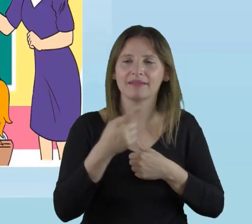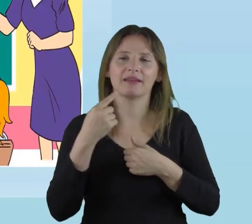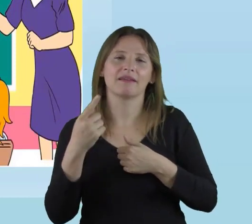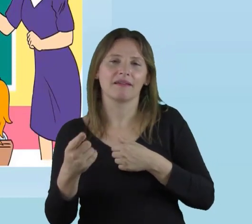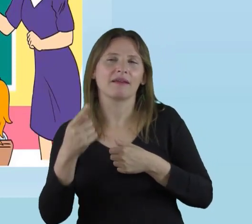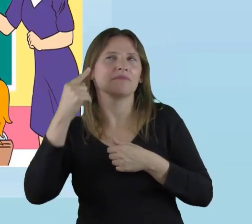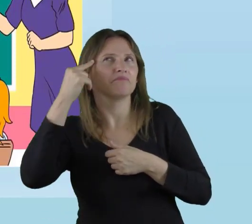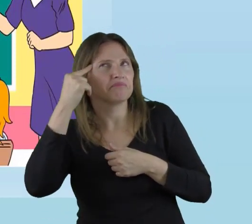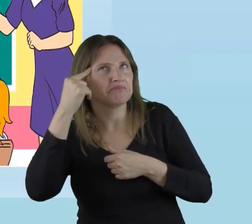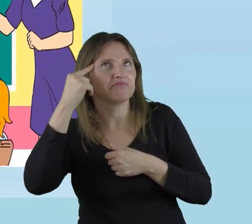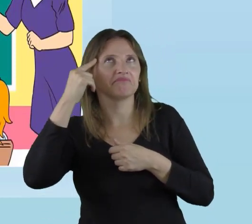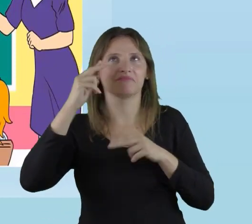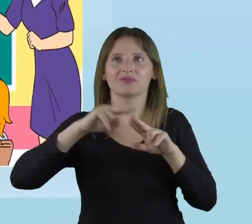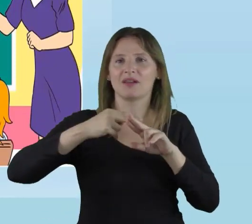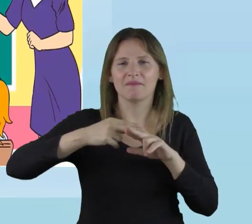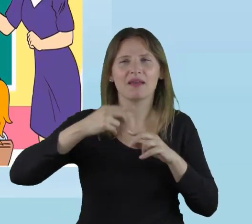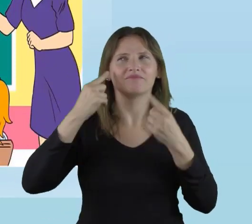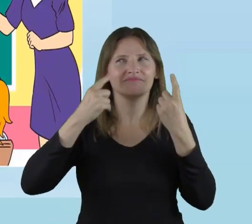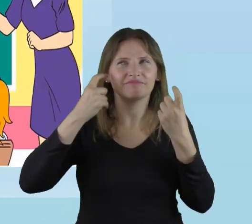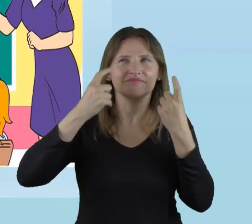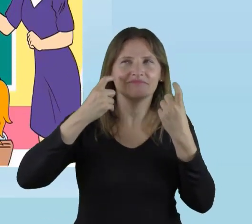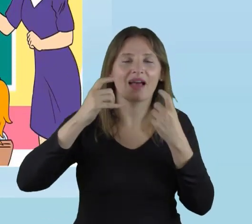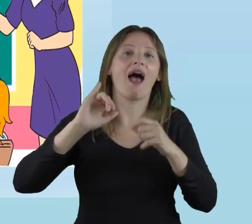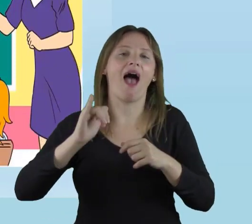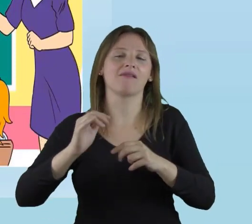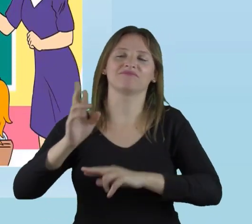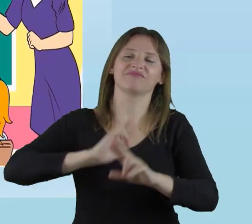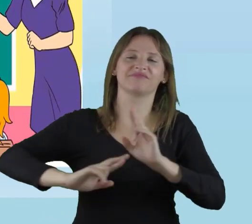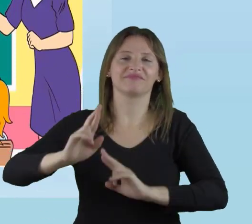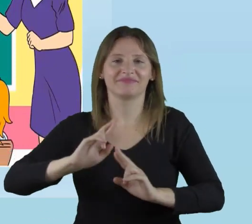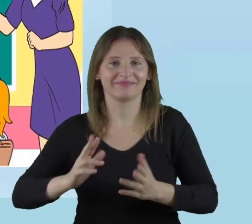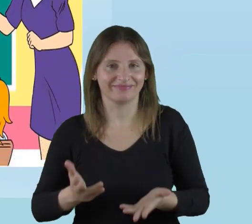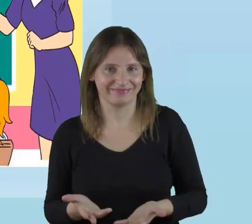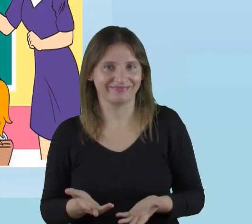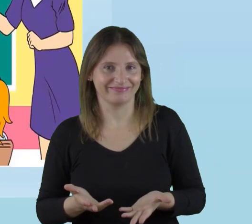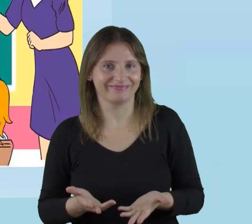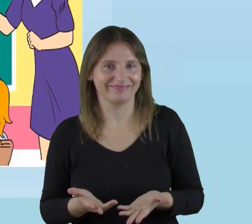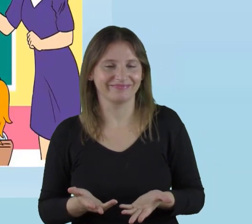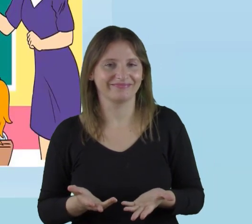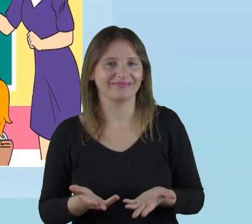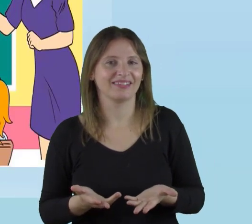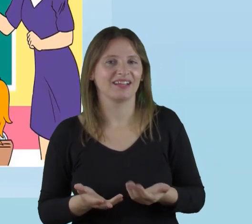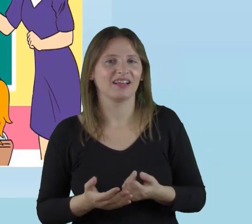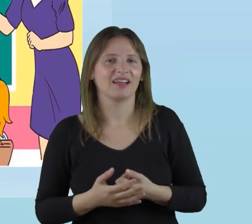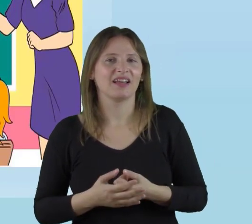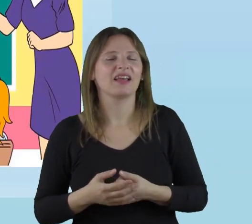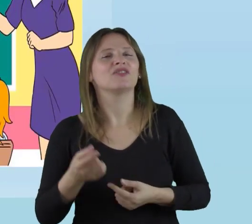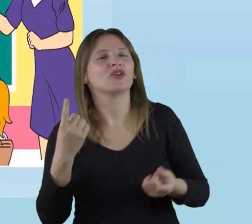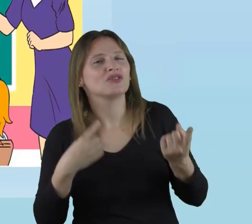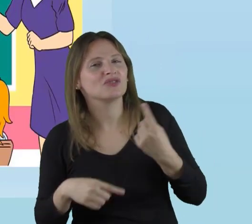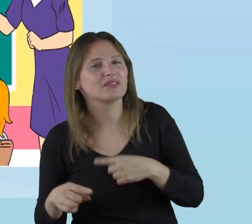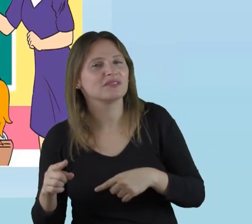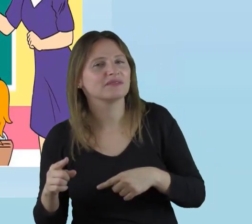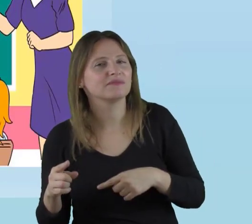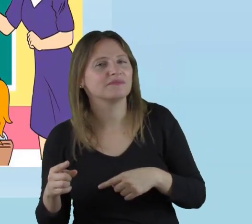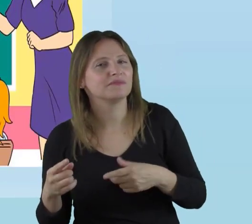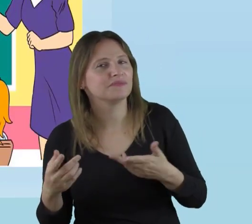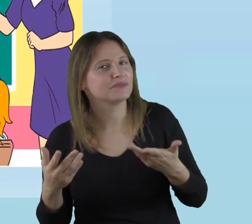preguntas interesantes, que lo llevan a reflexionar y a buscar él mismo las respuestas.